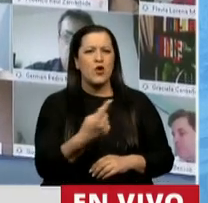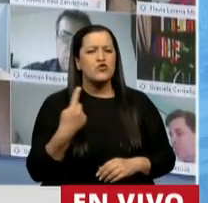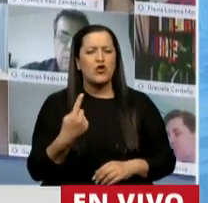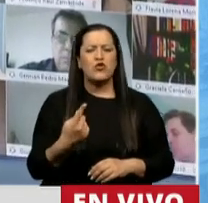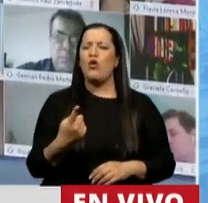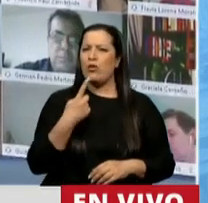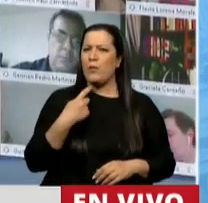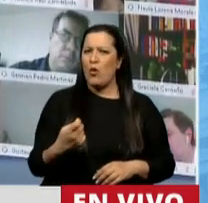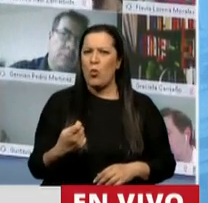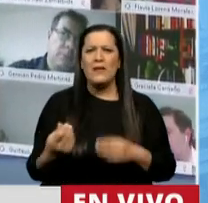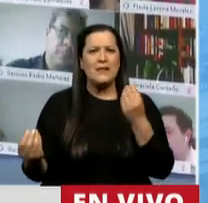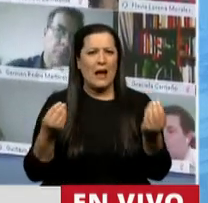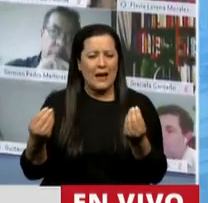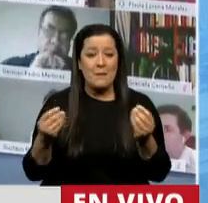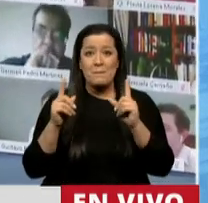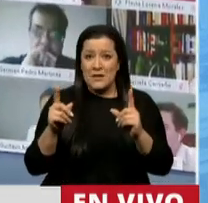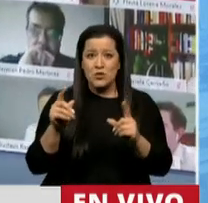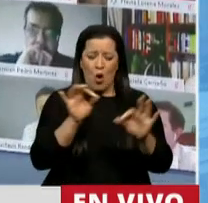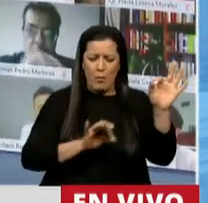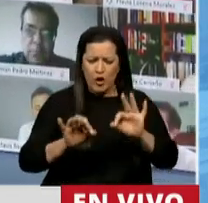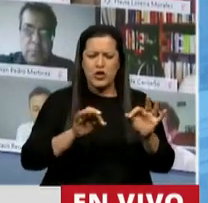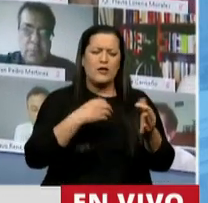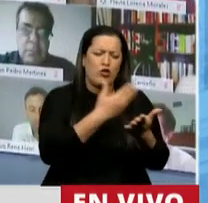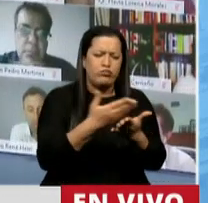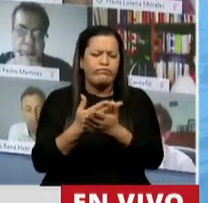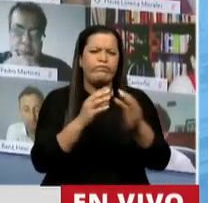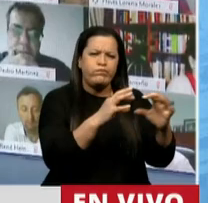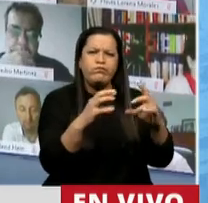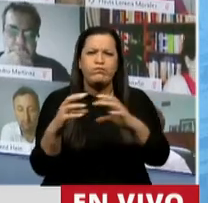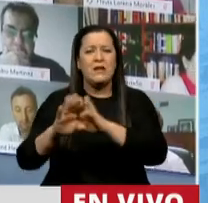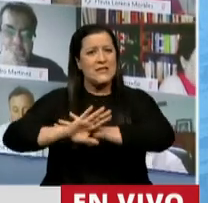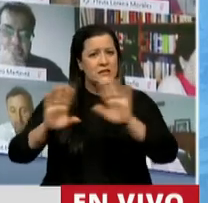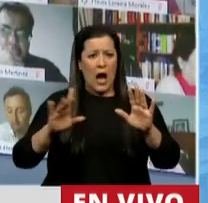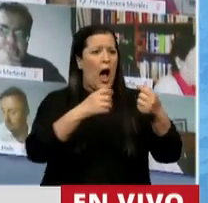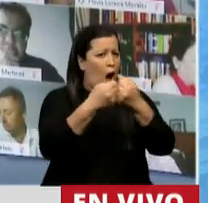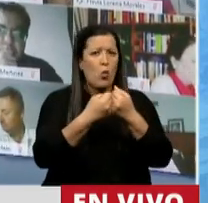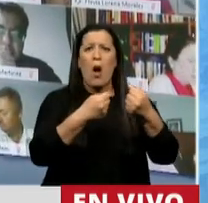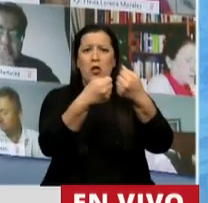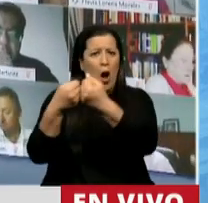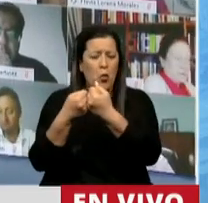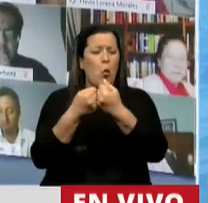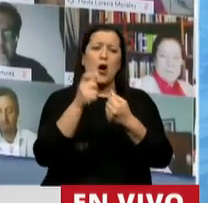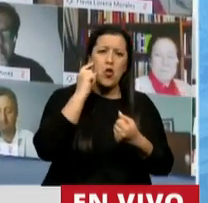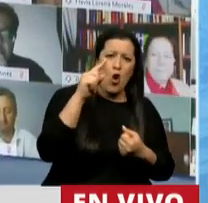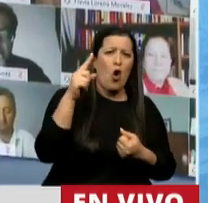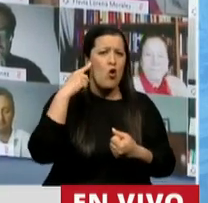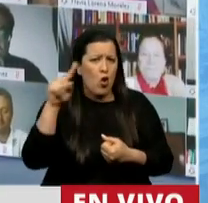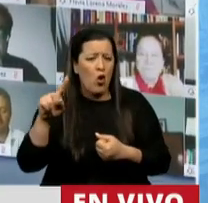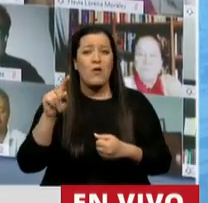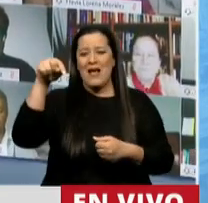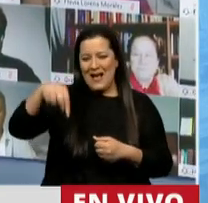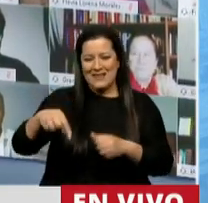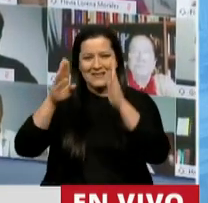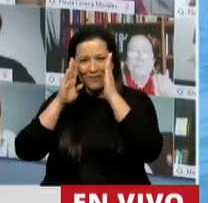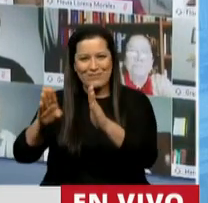en todos estos proyectos que venimos tratando hemos logrado tener consenso, en este caso puntual